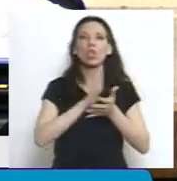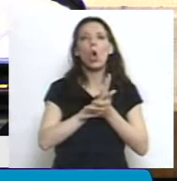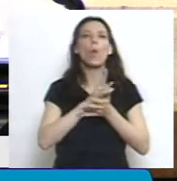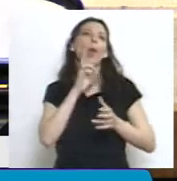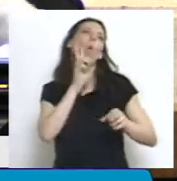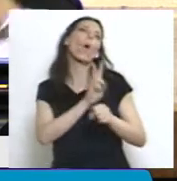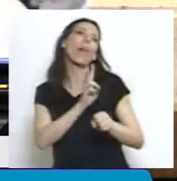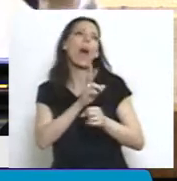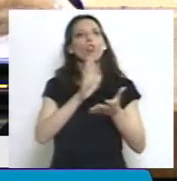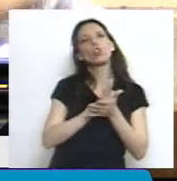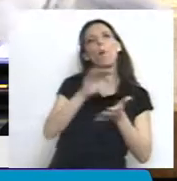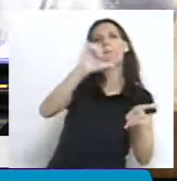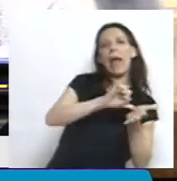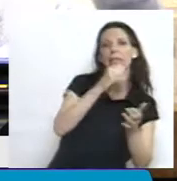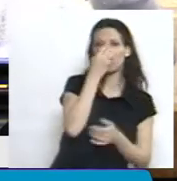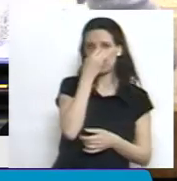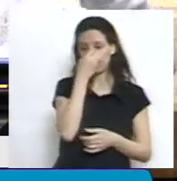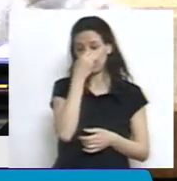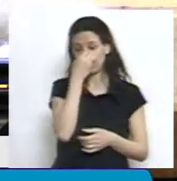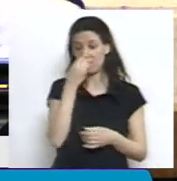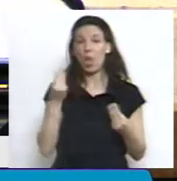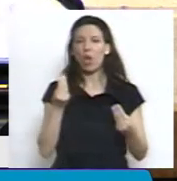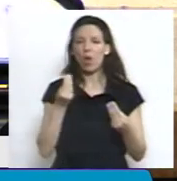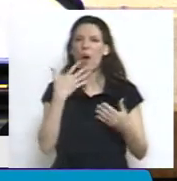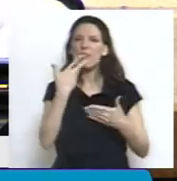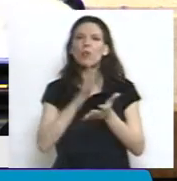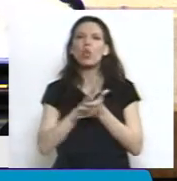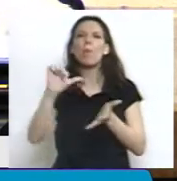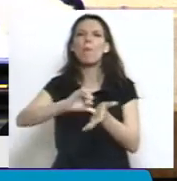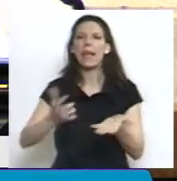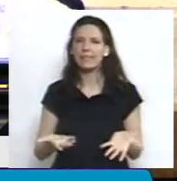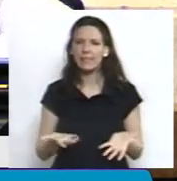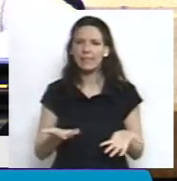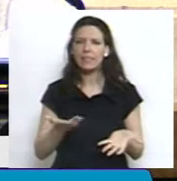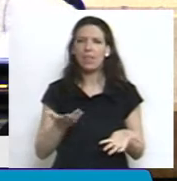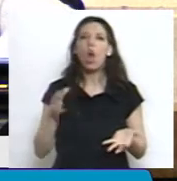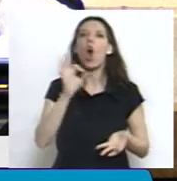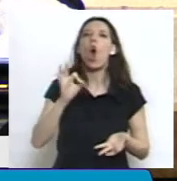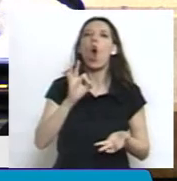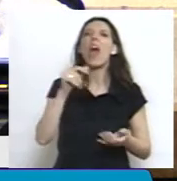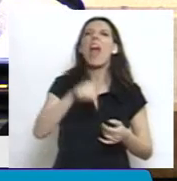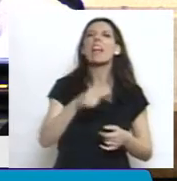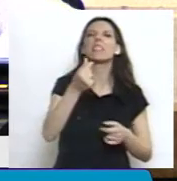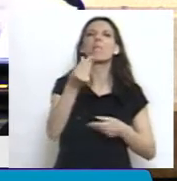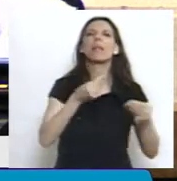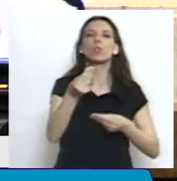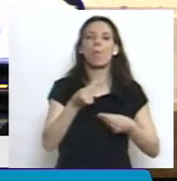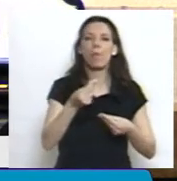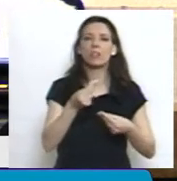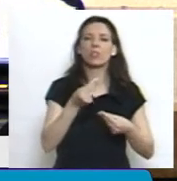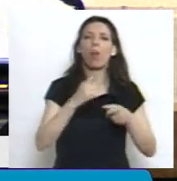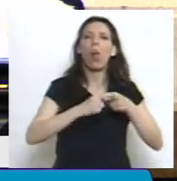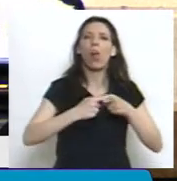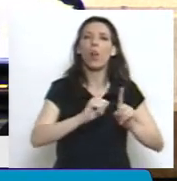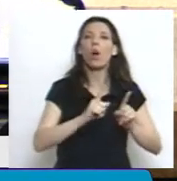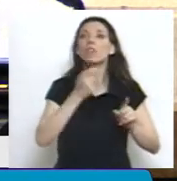país. Entonces después nos dicen, no, ¿cómo vamos a discutir un país? Entonces, no, o ¿cómo vamos a discutir este presupuesto si el Presidente que